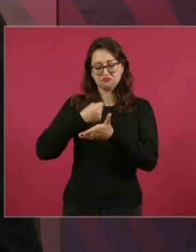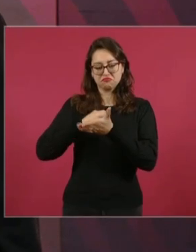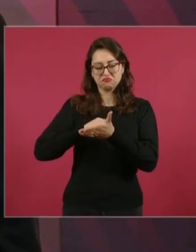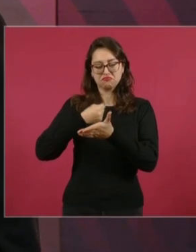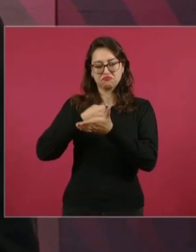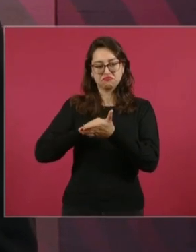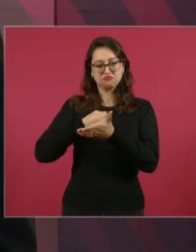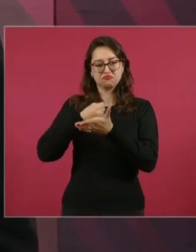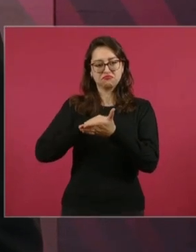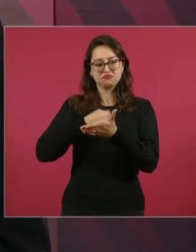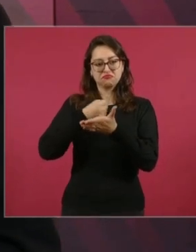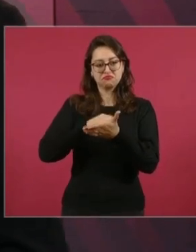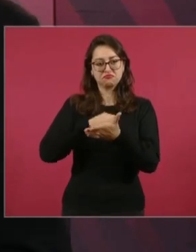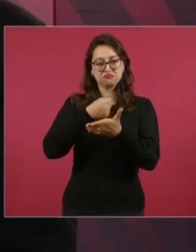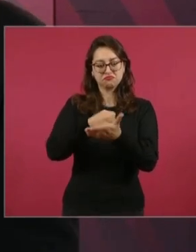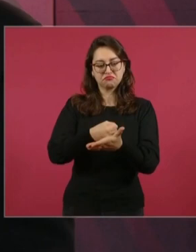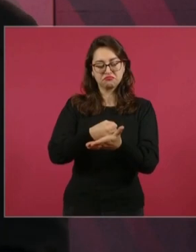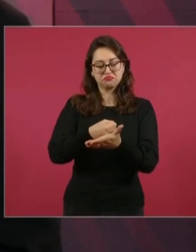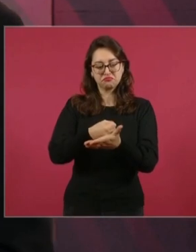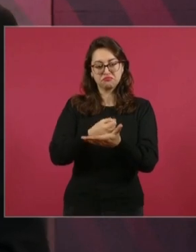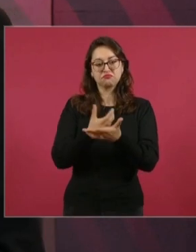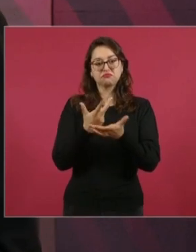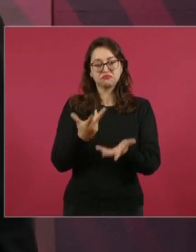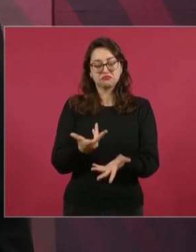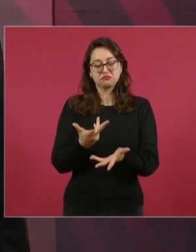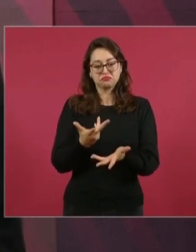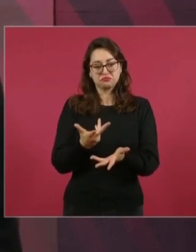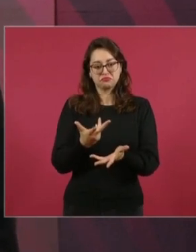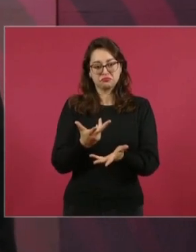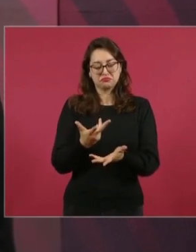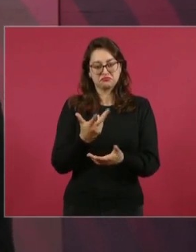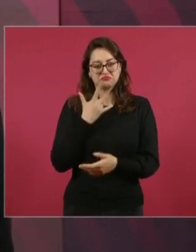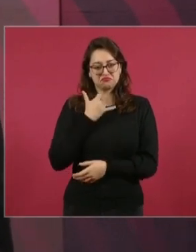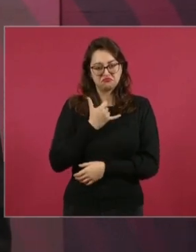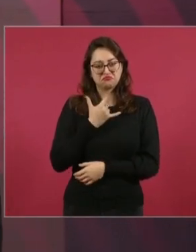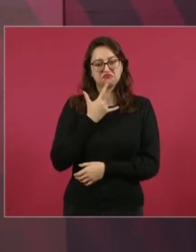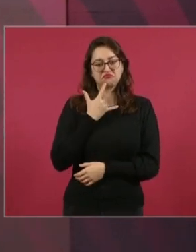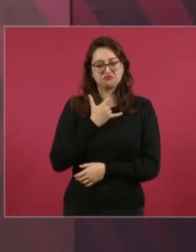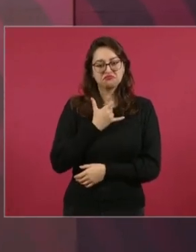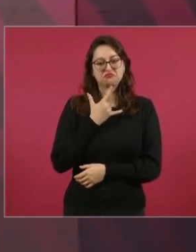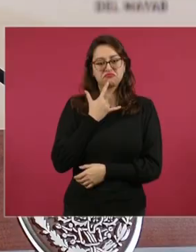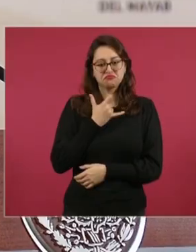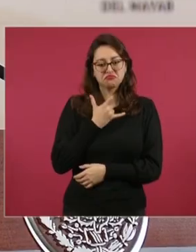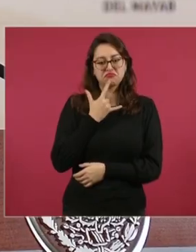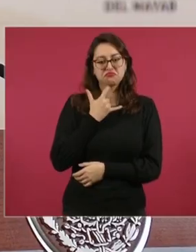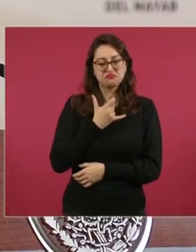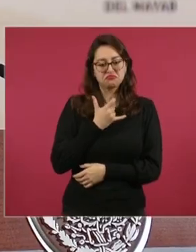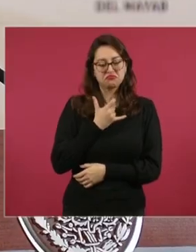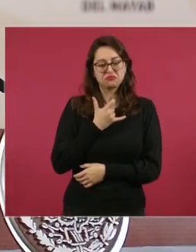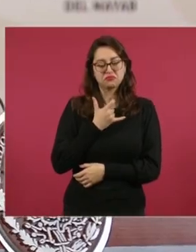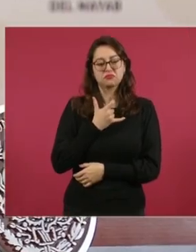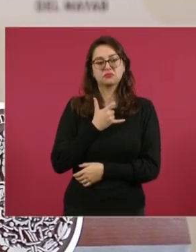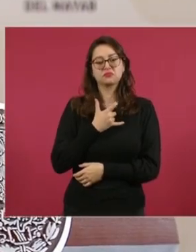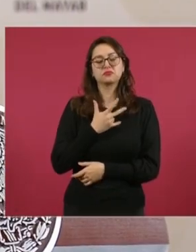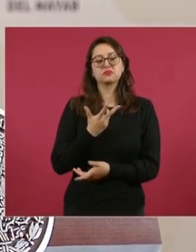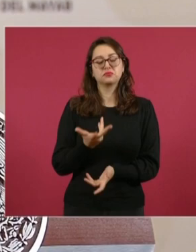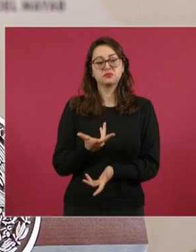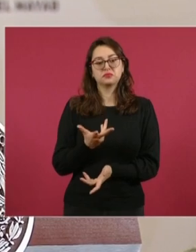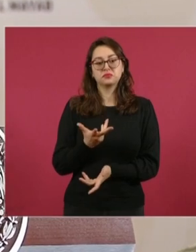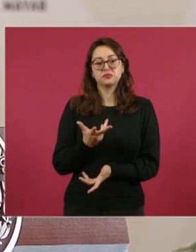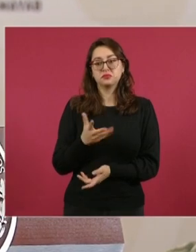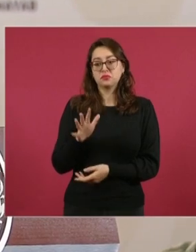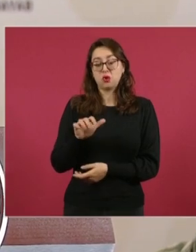están en la política, los que no están en la lucha social ni en la política, no, a eso les va peor.